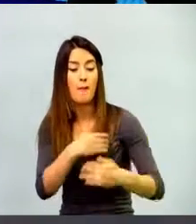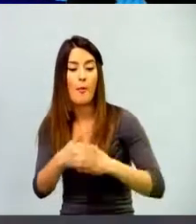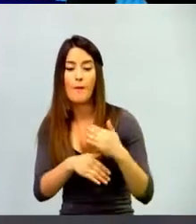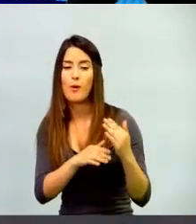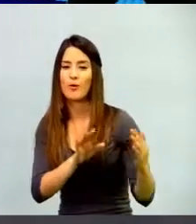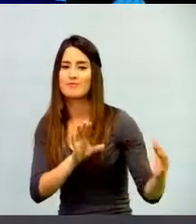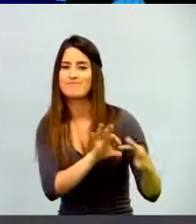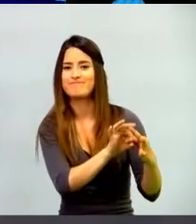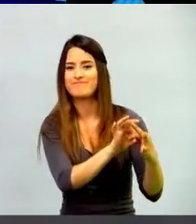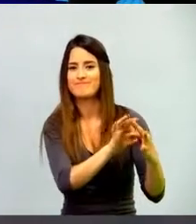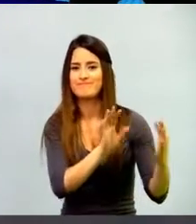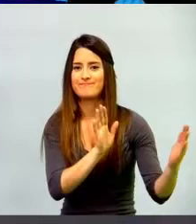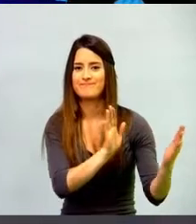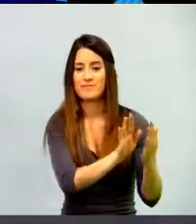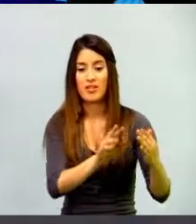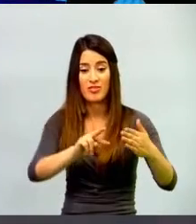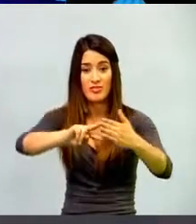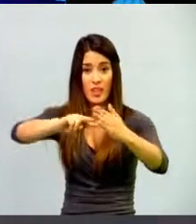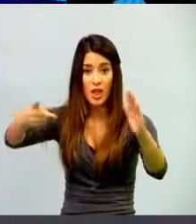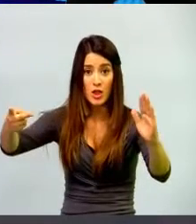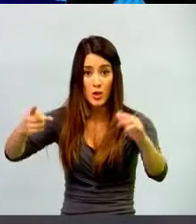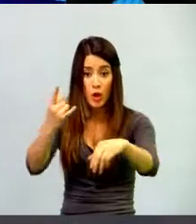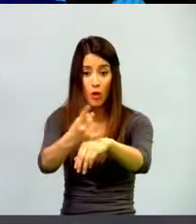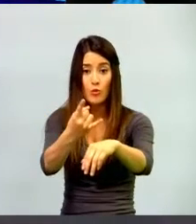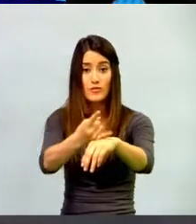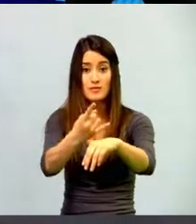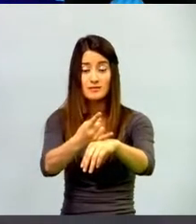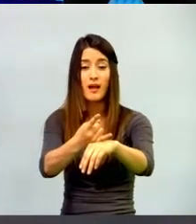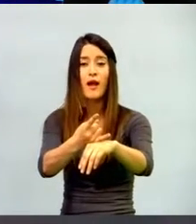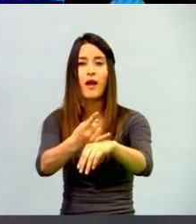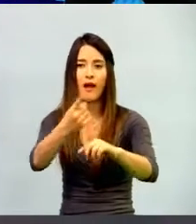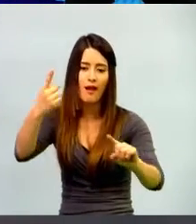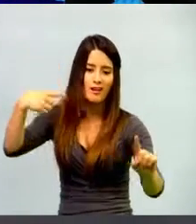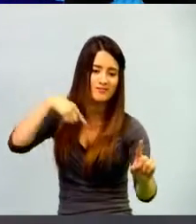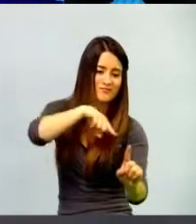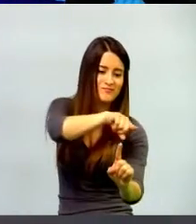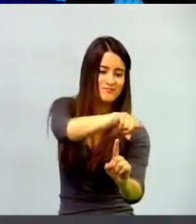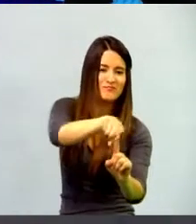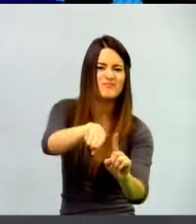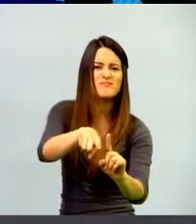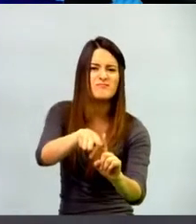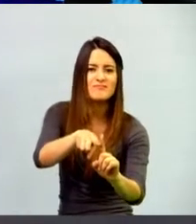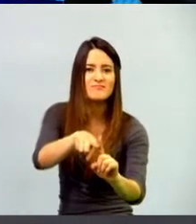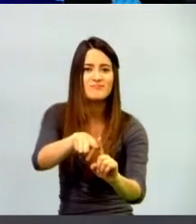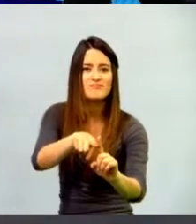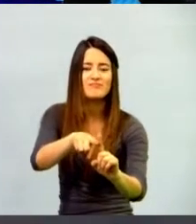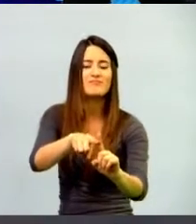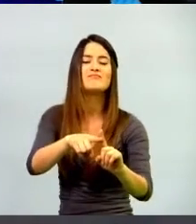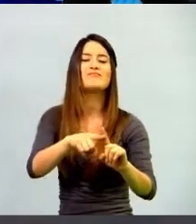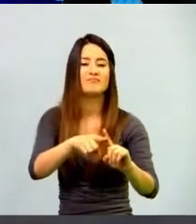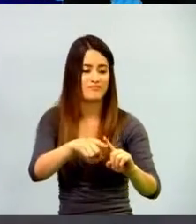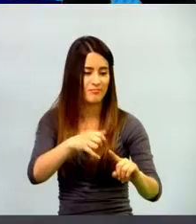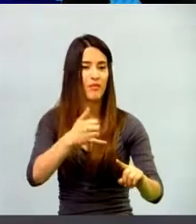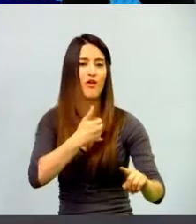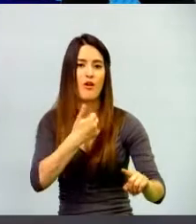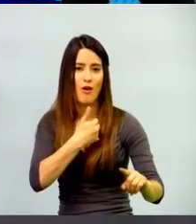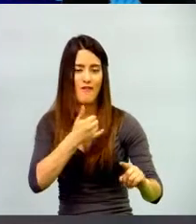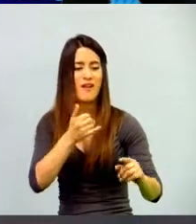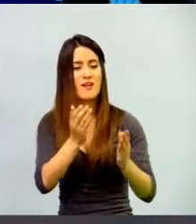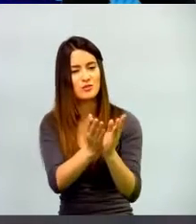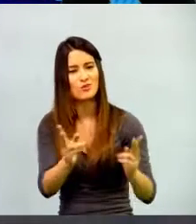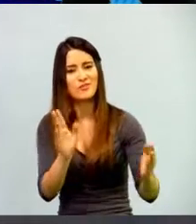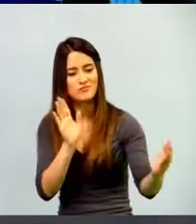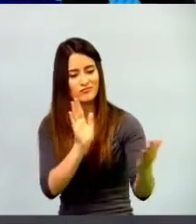niños, a través de la tecnología. Debemos mirar a la tecnología como una aliada para nuestro